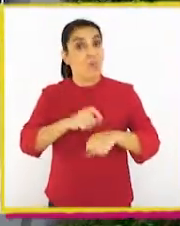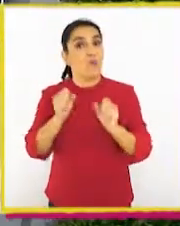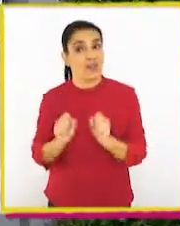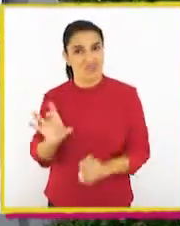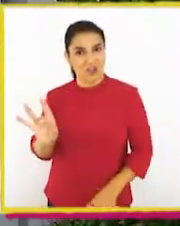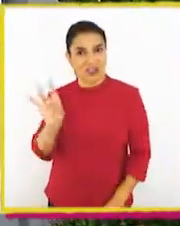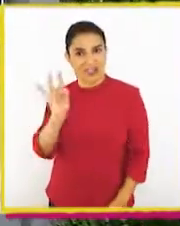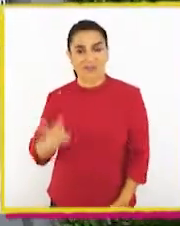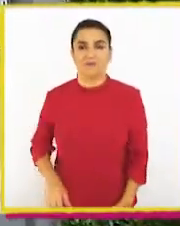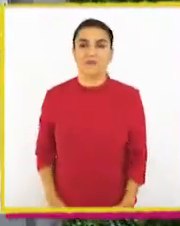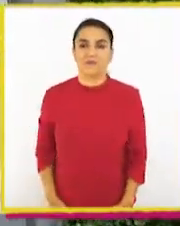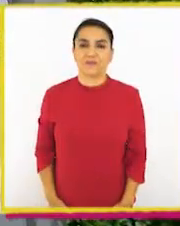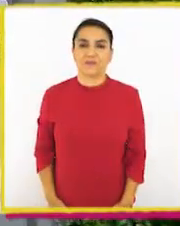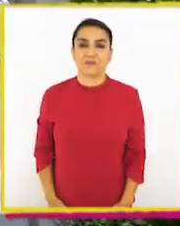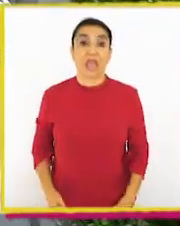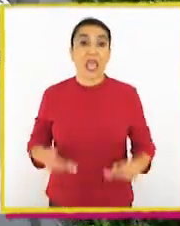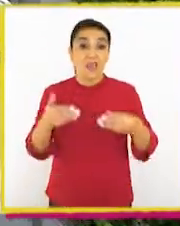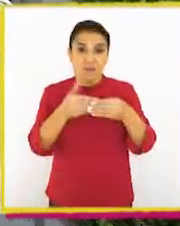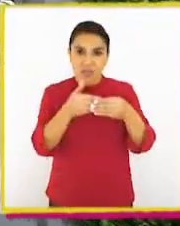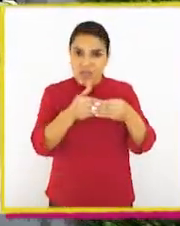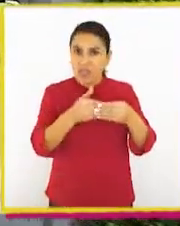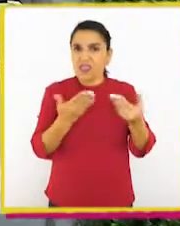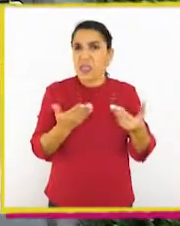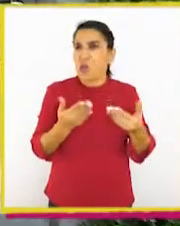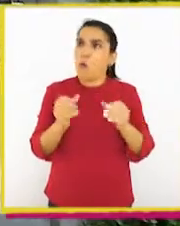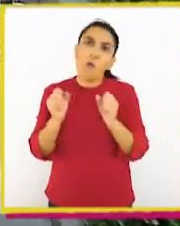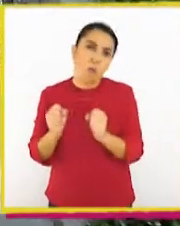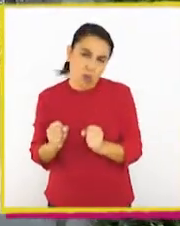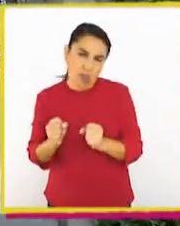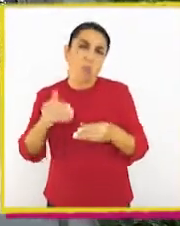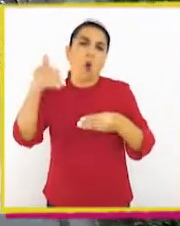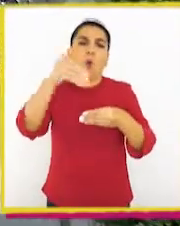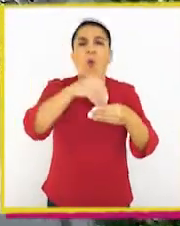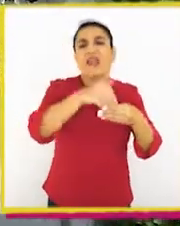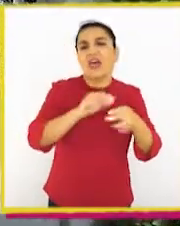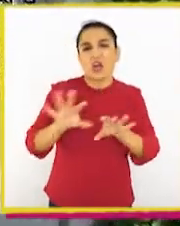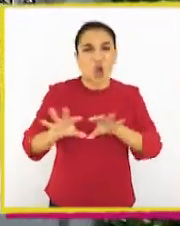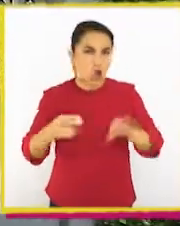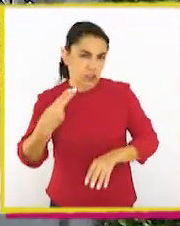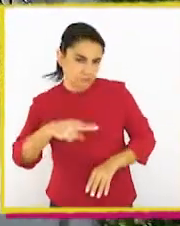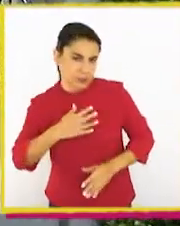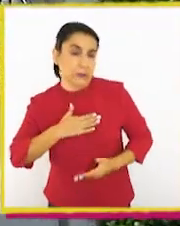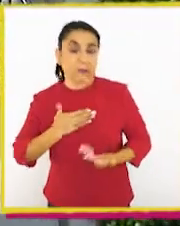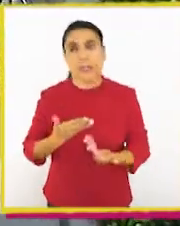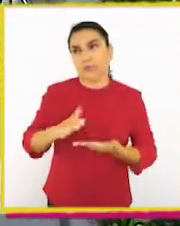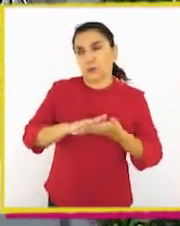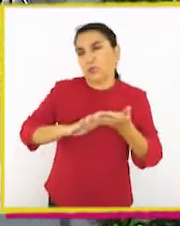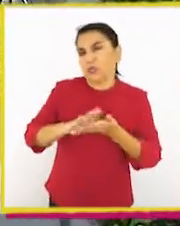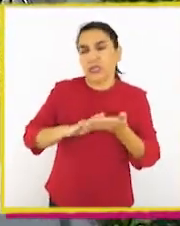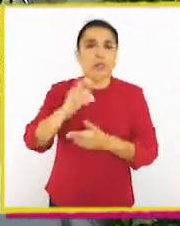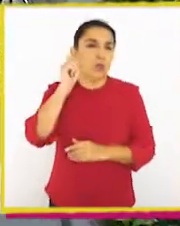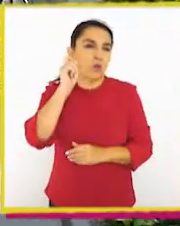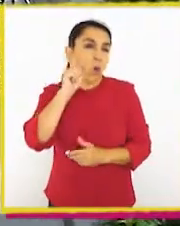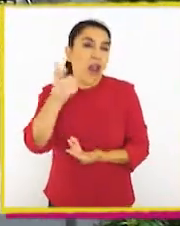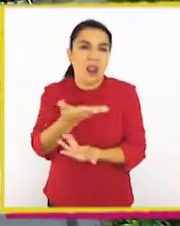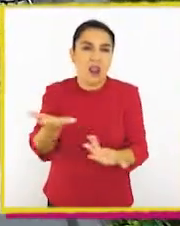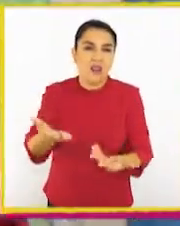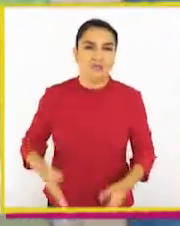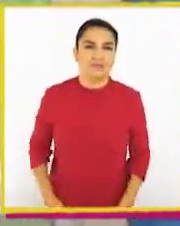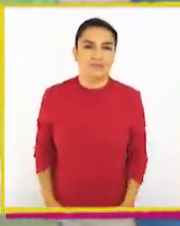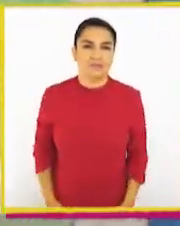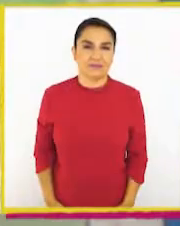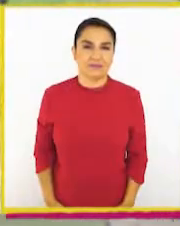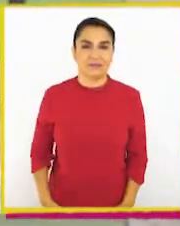de encontrarlo. En una billetera uno suele guardar ciertas pertenencias. ¿Como cuáles creen ustedes?